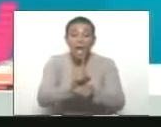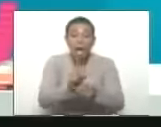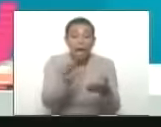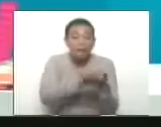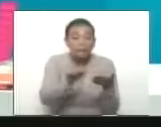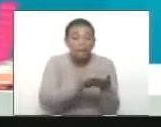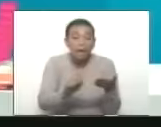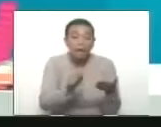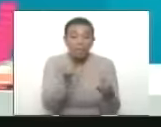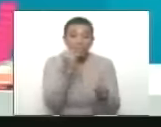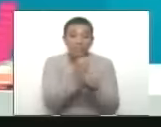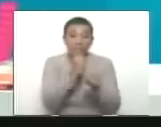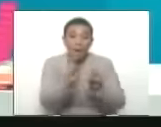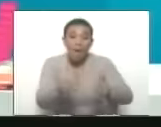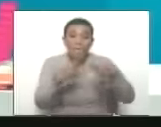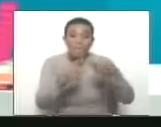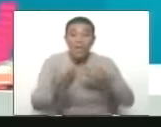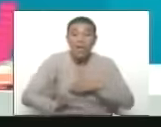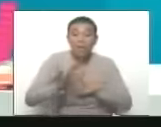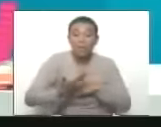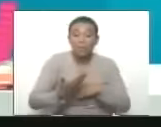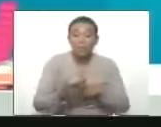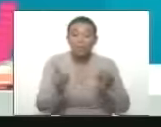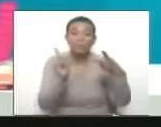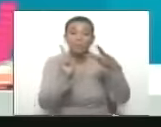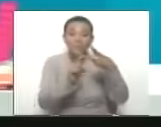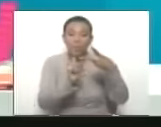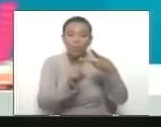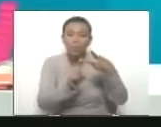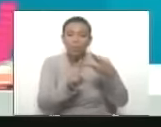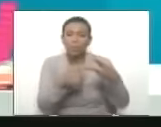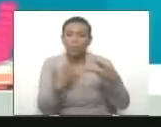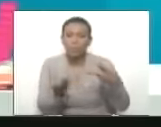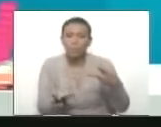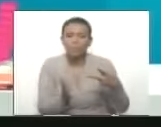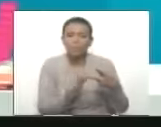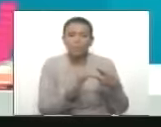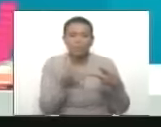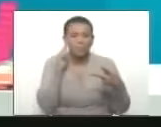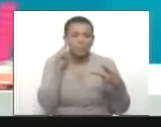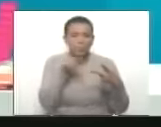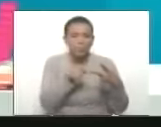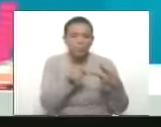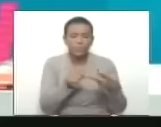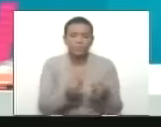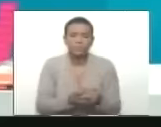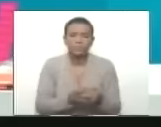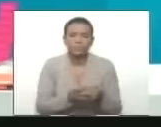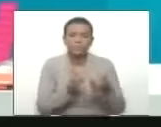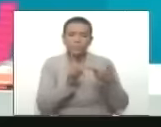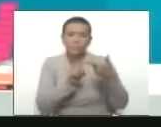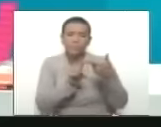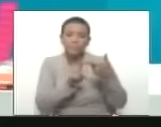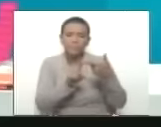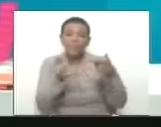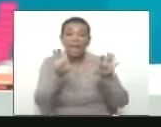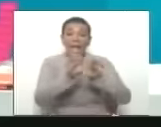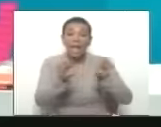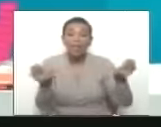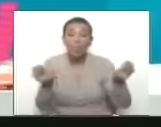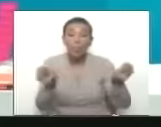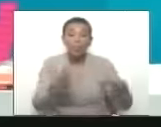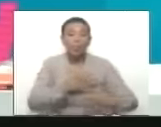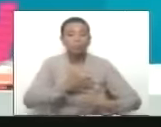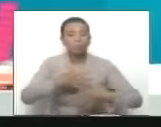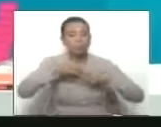trabajo esta gran misión. En segundo lugar, para el vértice, Educación para el